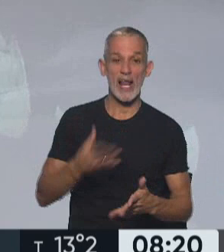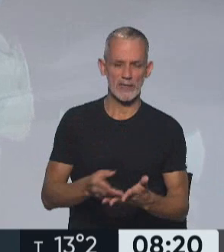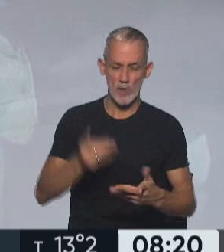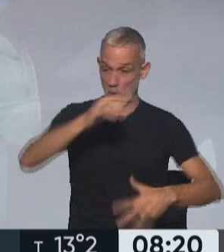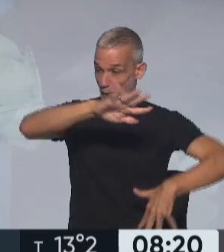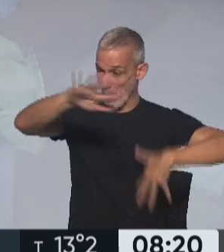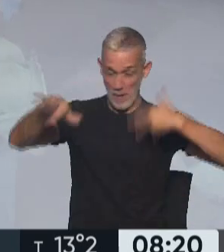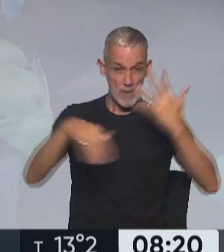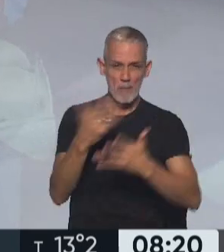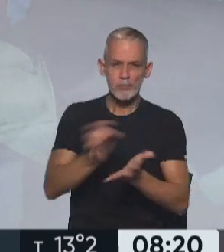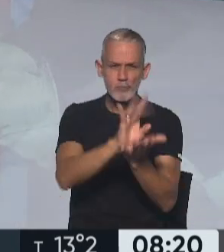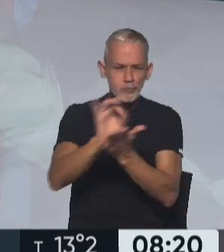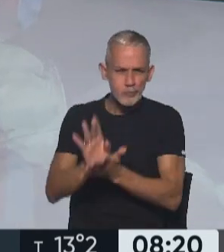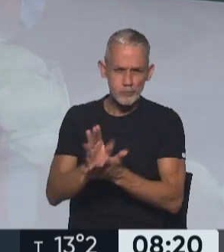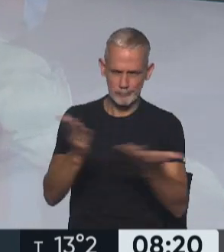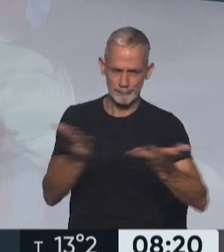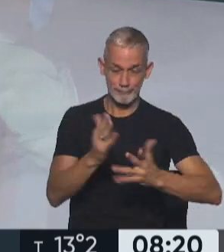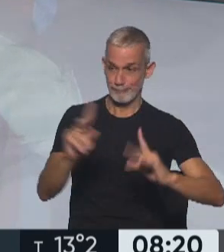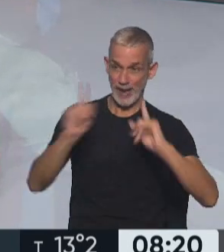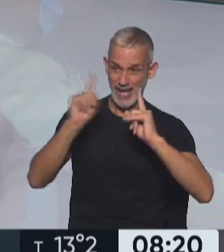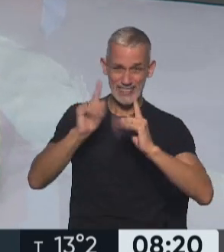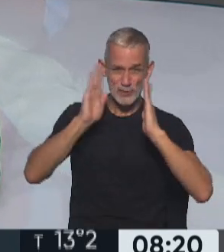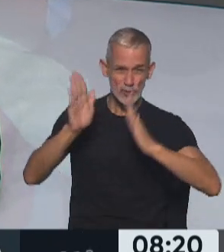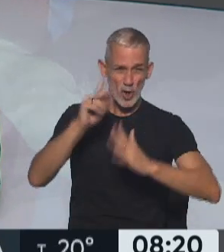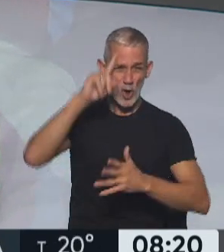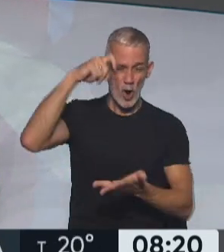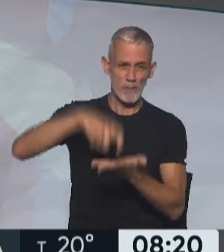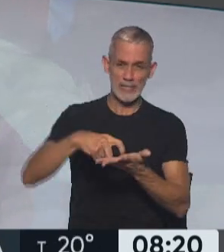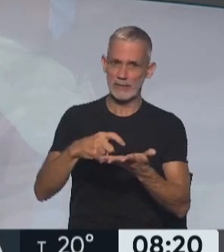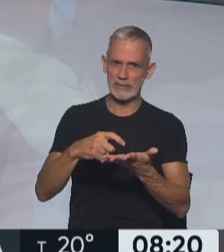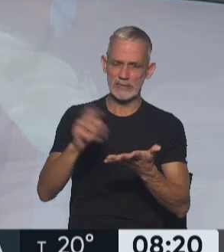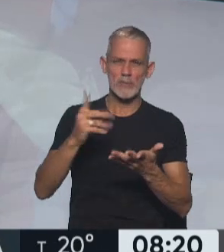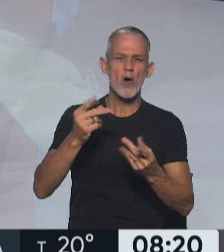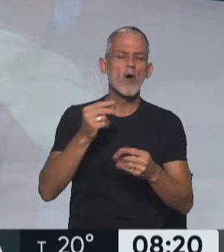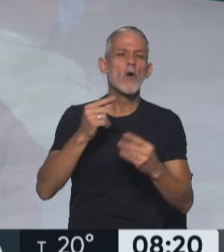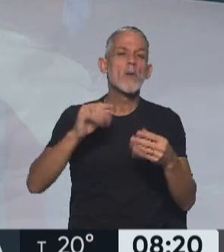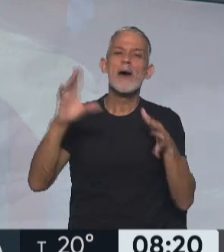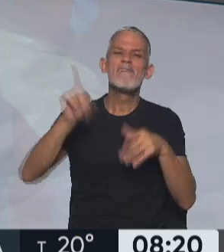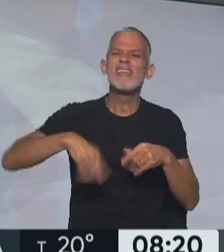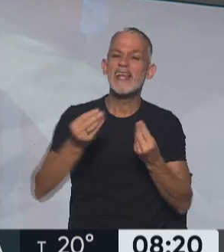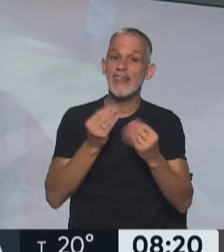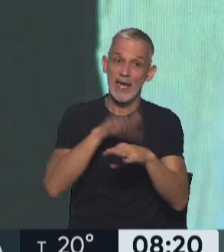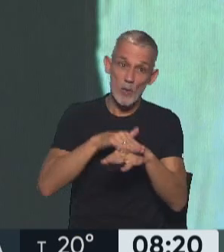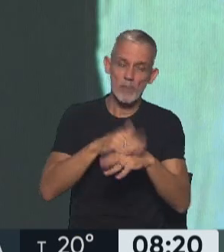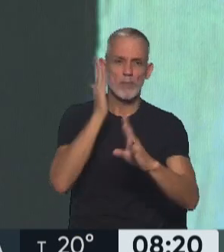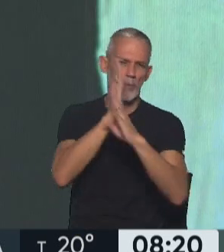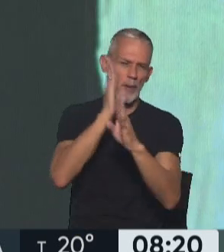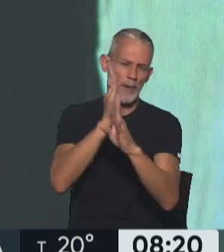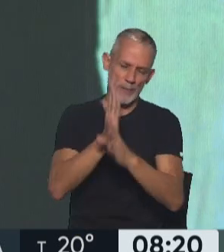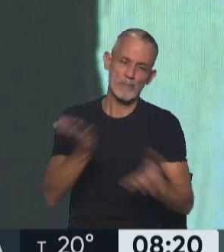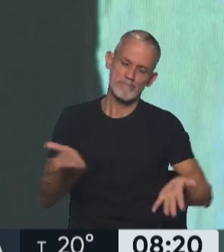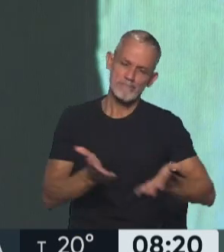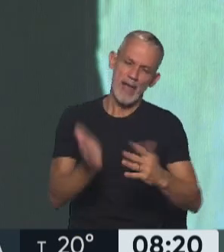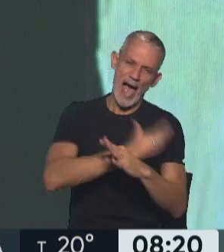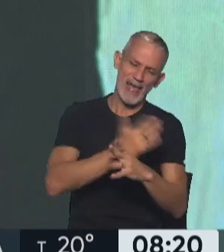revuelo dentro del hospital que había afectado la atención. ¿Todo esto relacionado con el espionaje al que hace referencia? Absolutamente. Todo este trabajo de espionaje